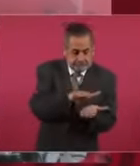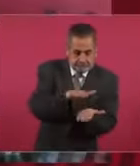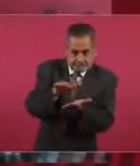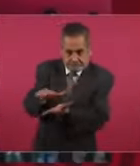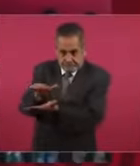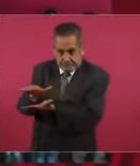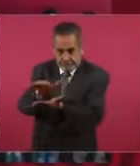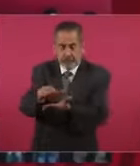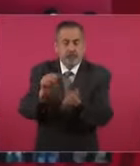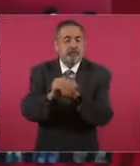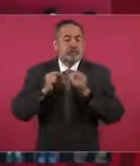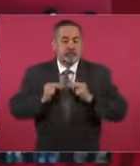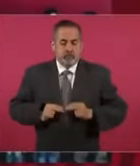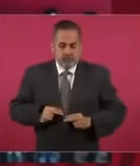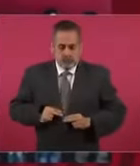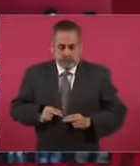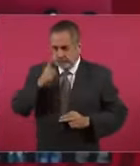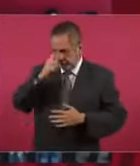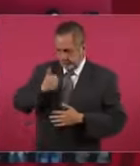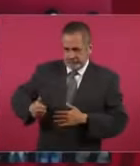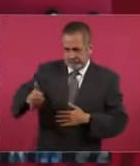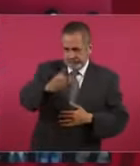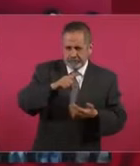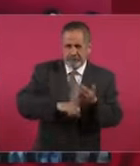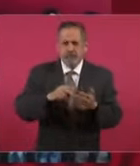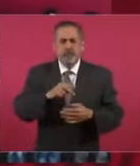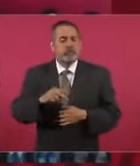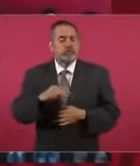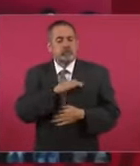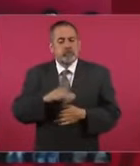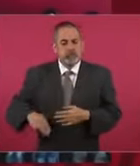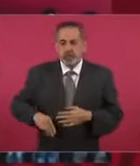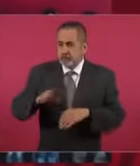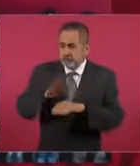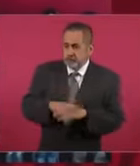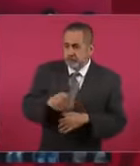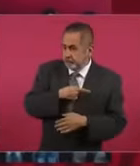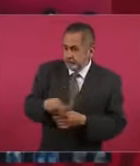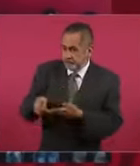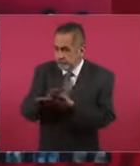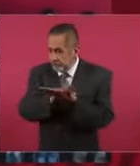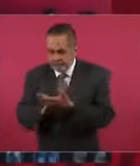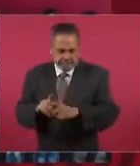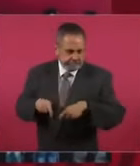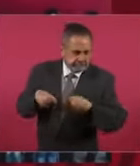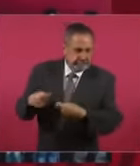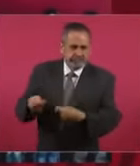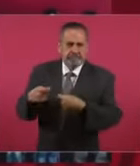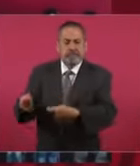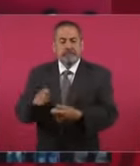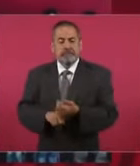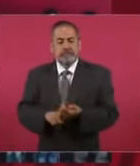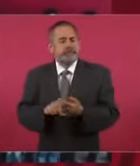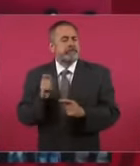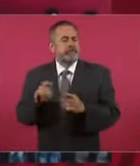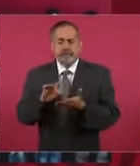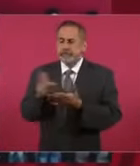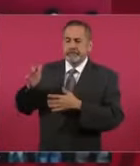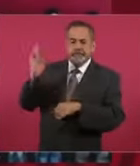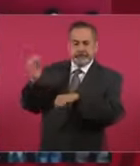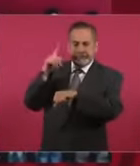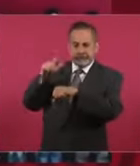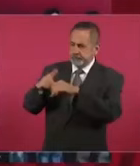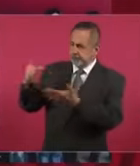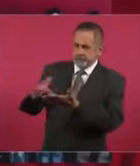uniformes para los municipios con mayor vulnerabilidad. Gracias a la participación federal